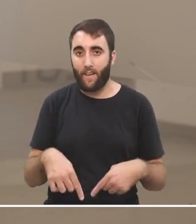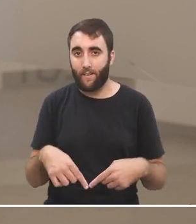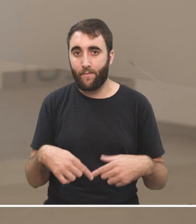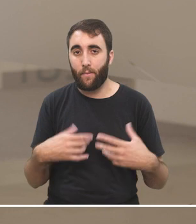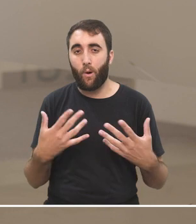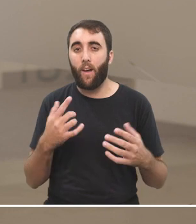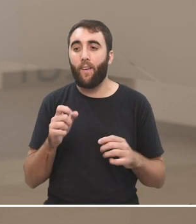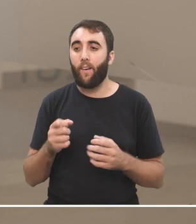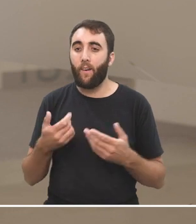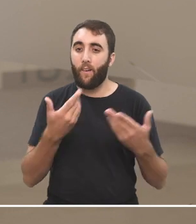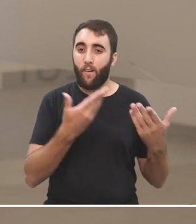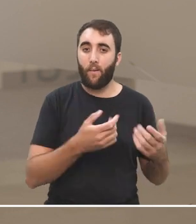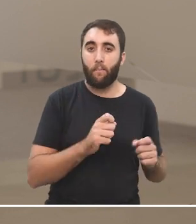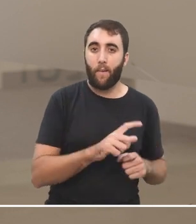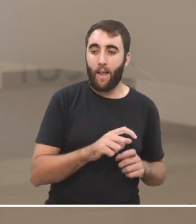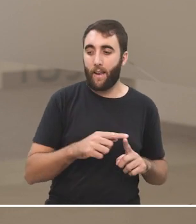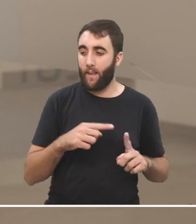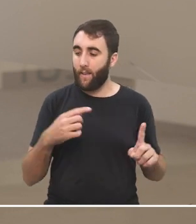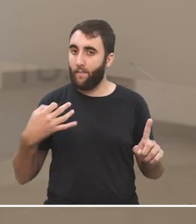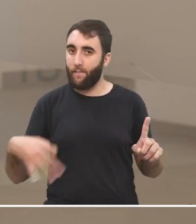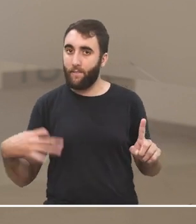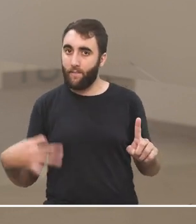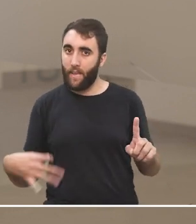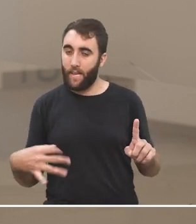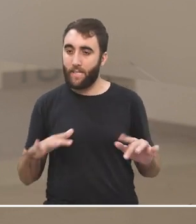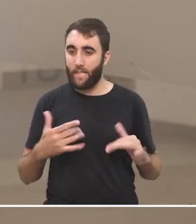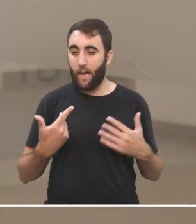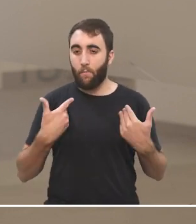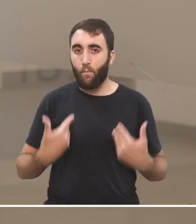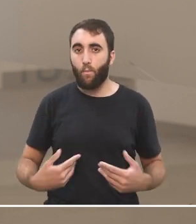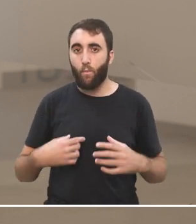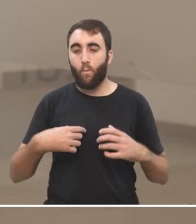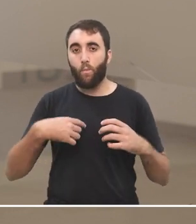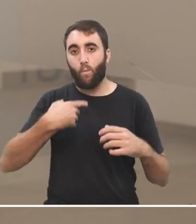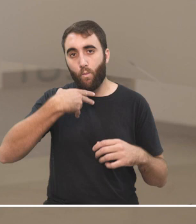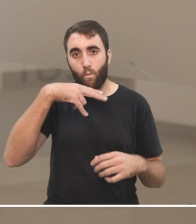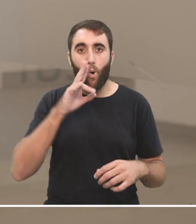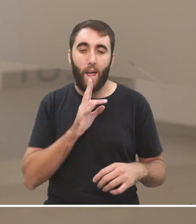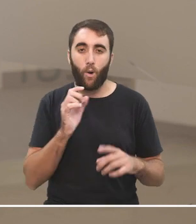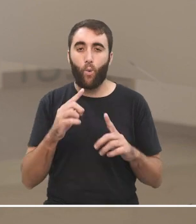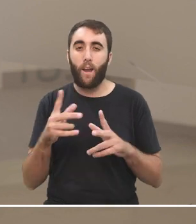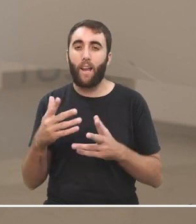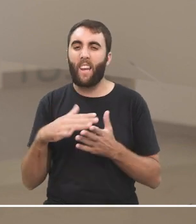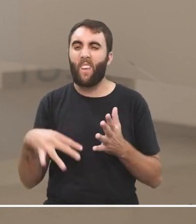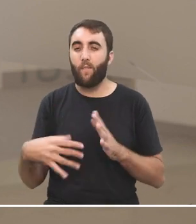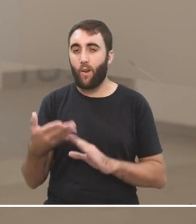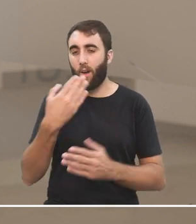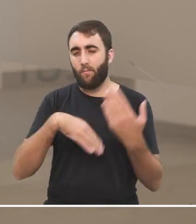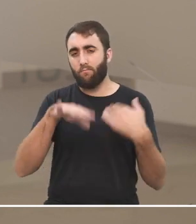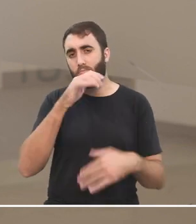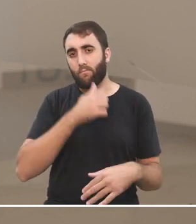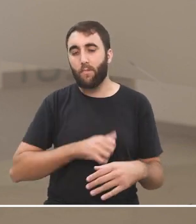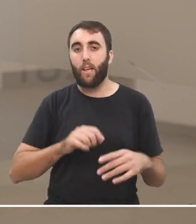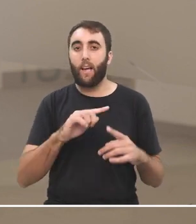el bien y el mal se viene discutiendo la genealogía de la moral de Nietzsche es un libro de fin del siglo XIX y todo esto